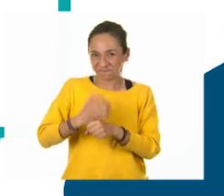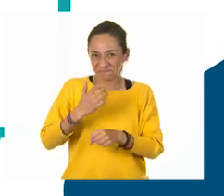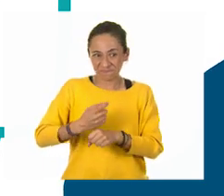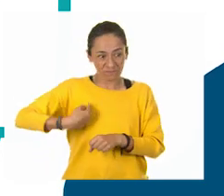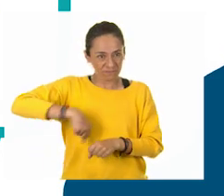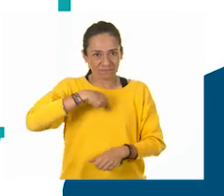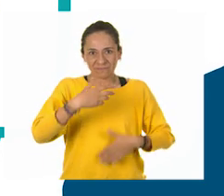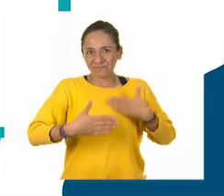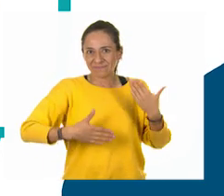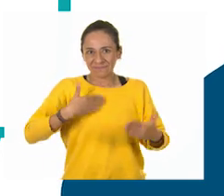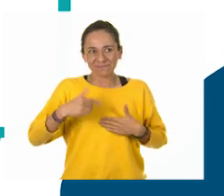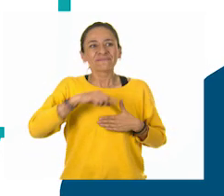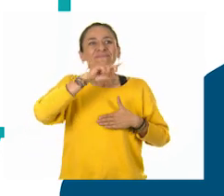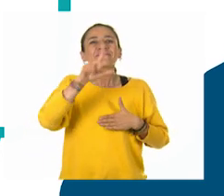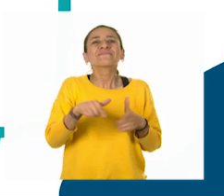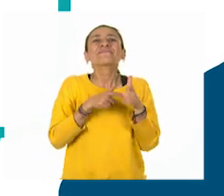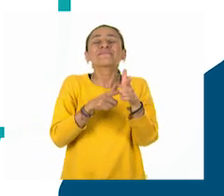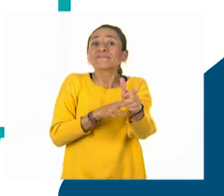historia.